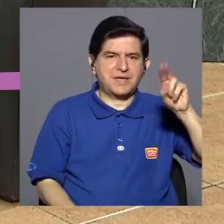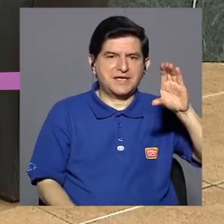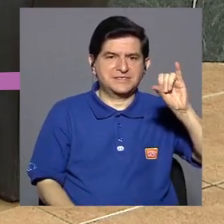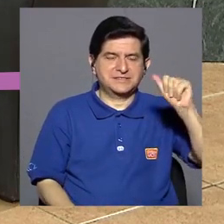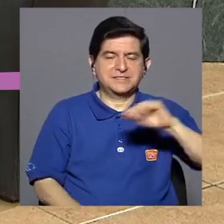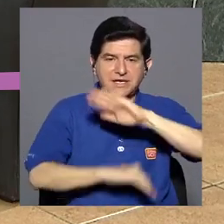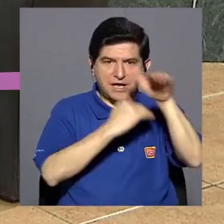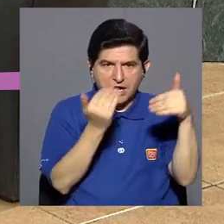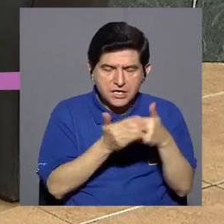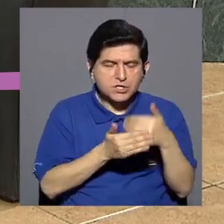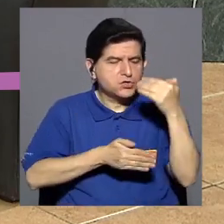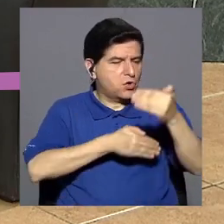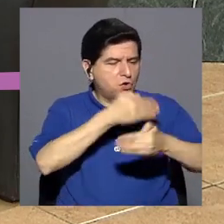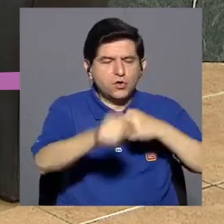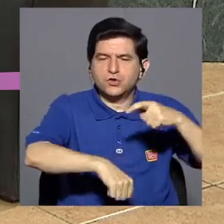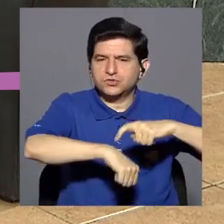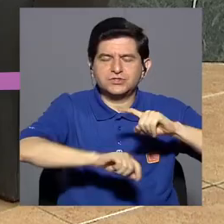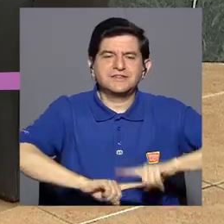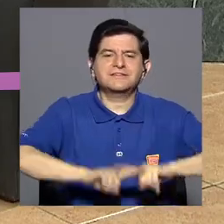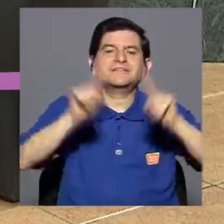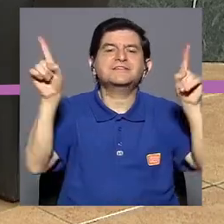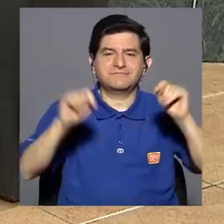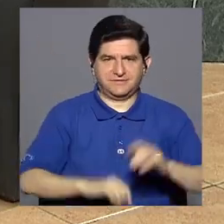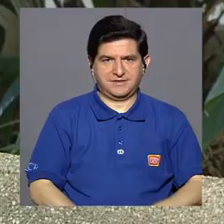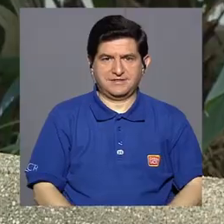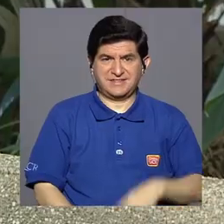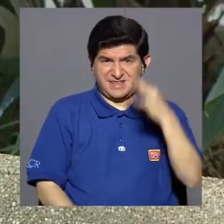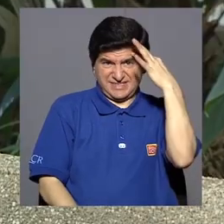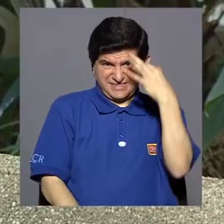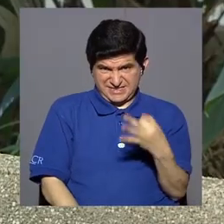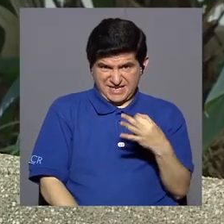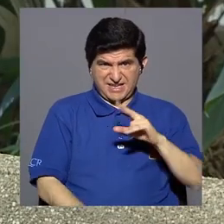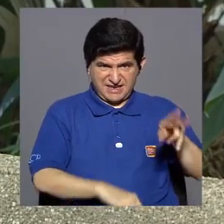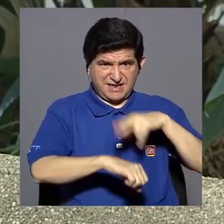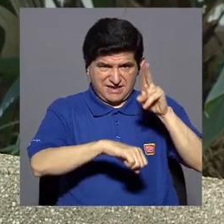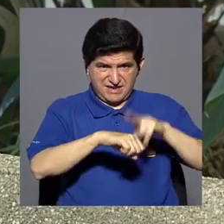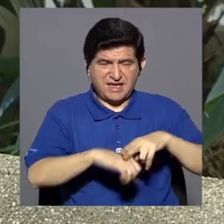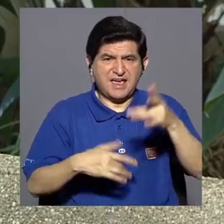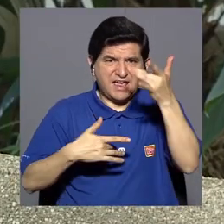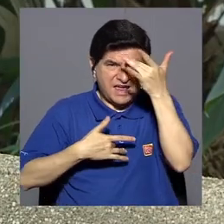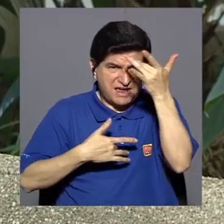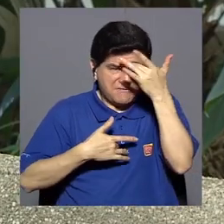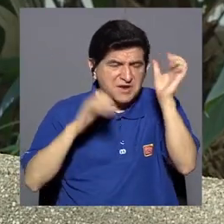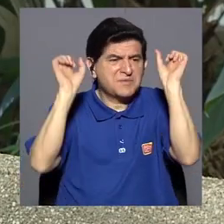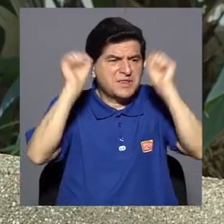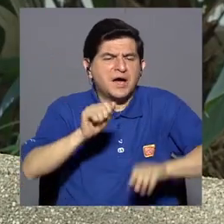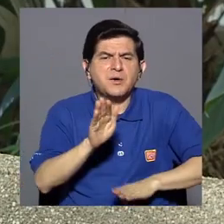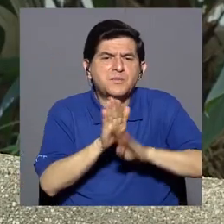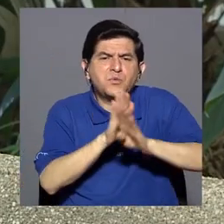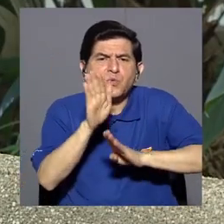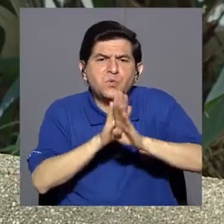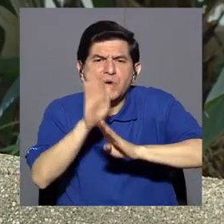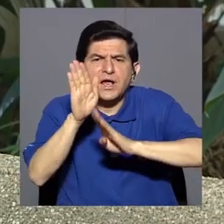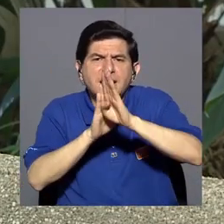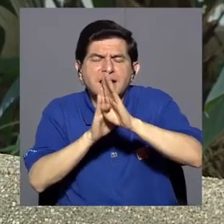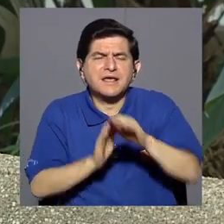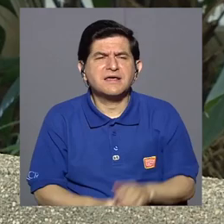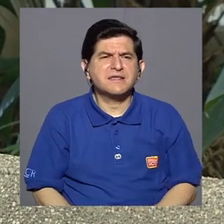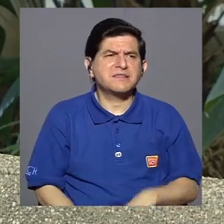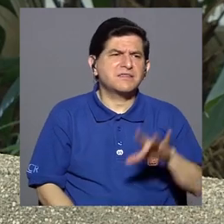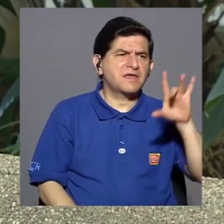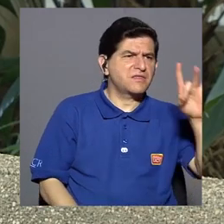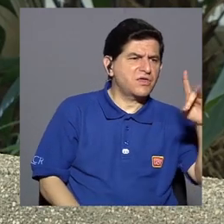ellas tienen un curso en el tiempo diferente. Se estima en promedio que la enfermedad puede desarrollarse